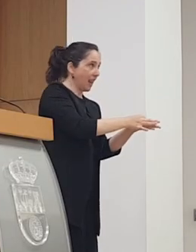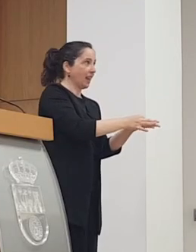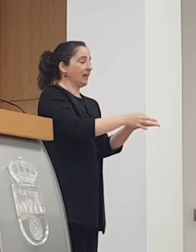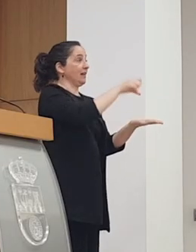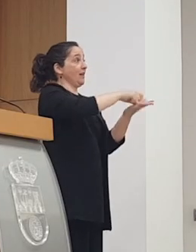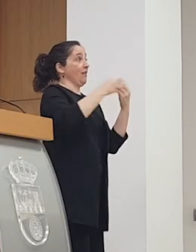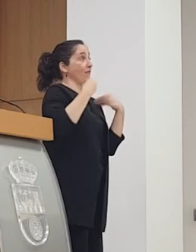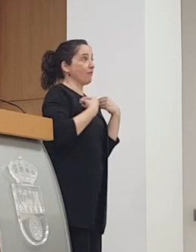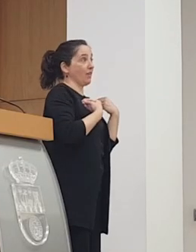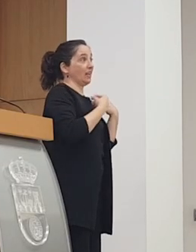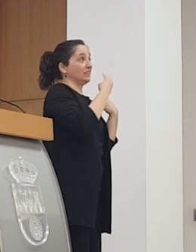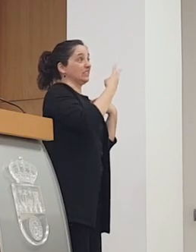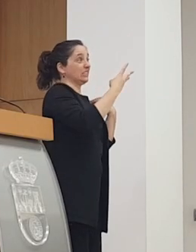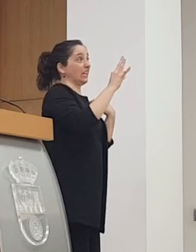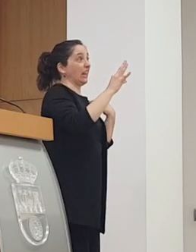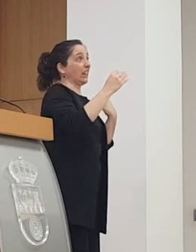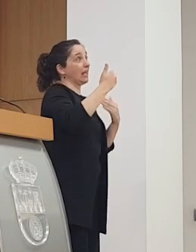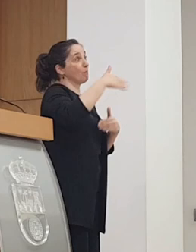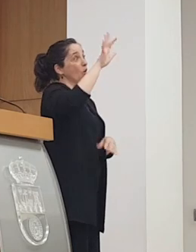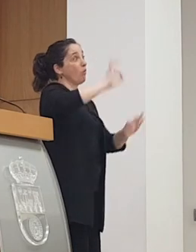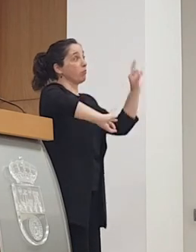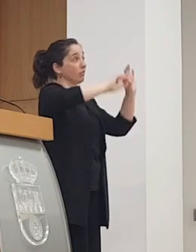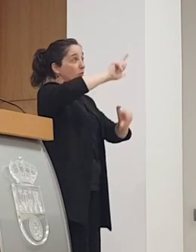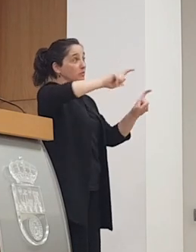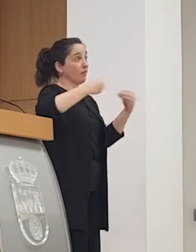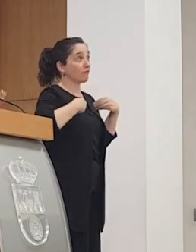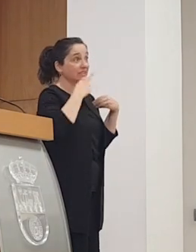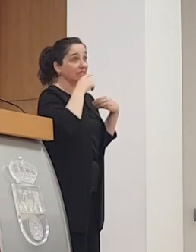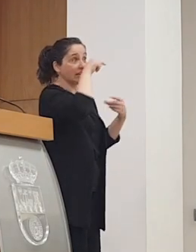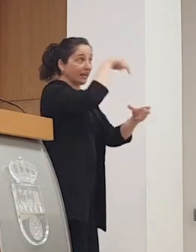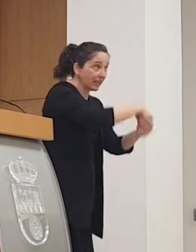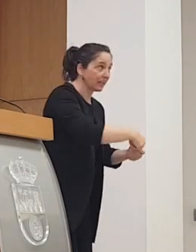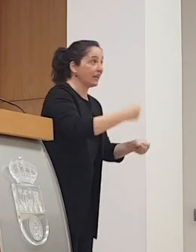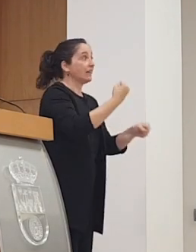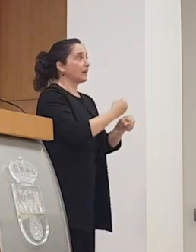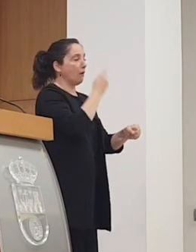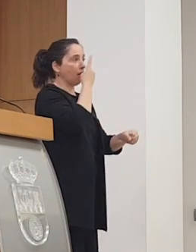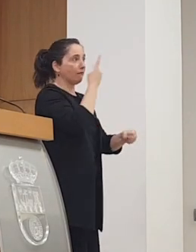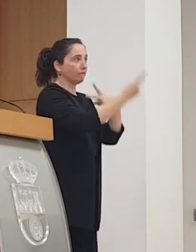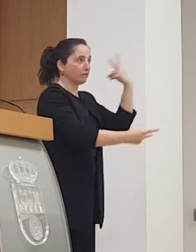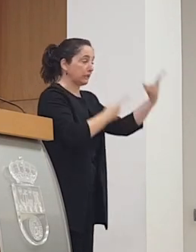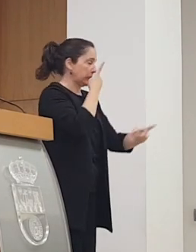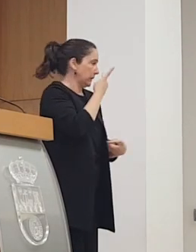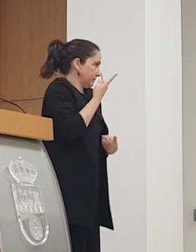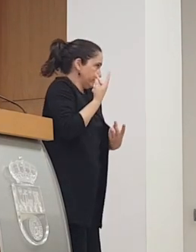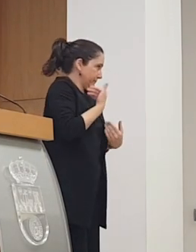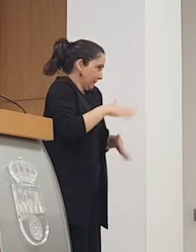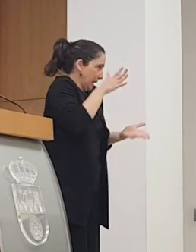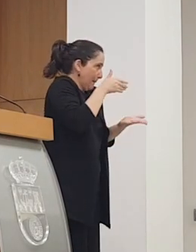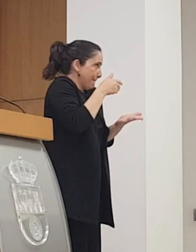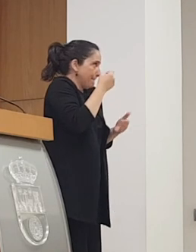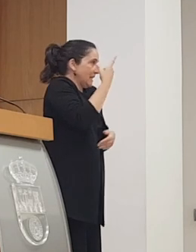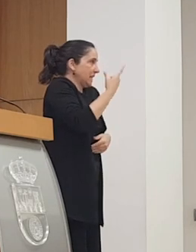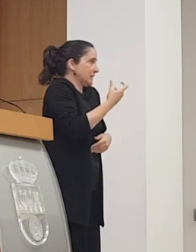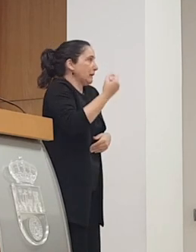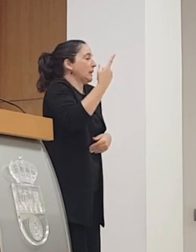donde viven ese treinta y tantos por ciento de los cántabros, pero en donde trabajan y visitan pues miles y